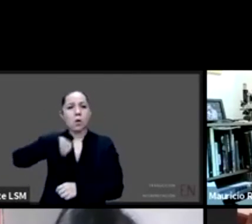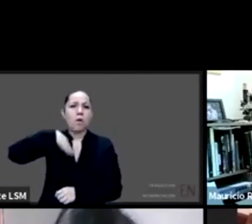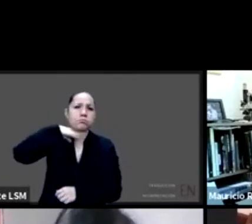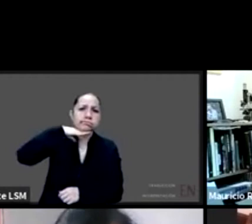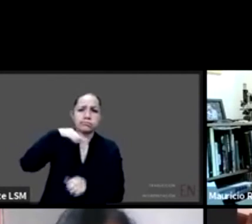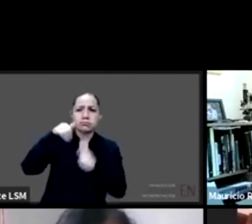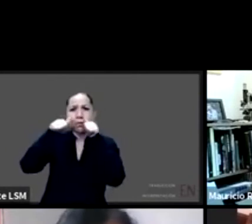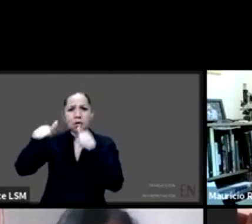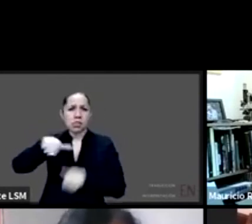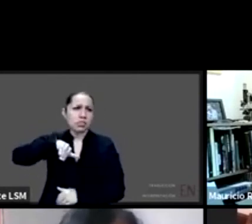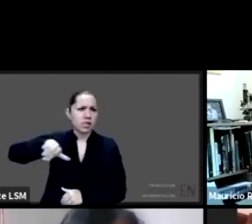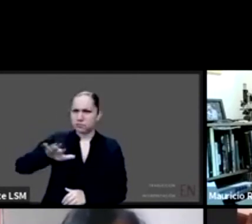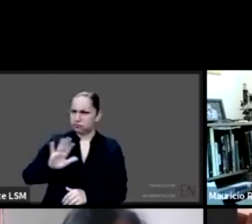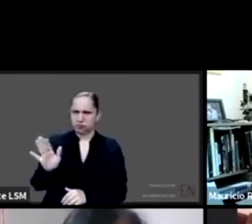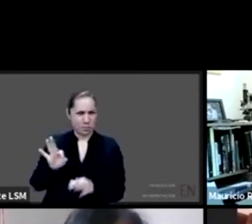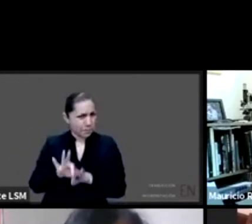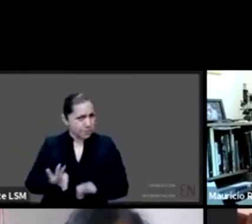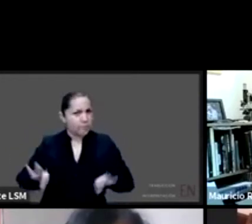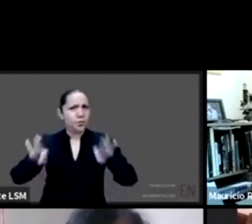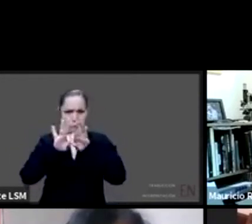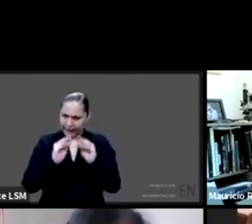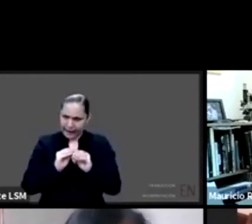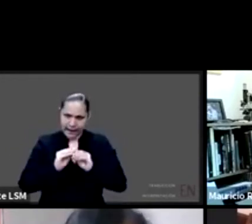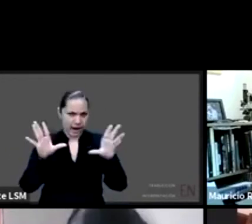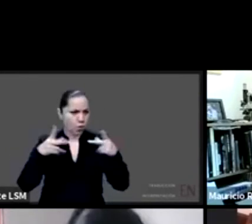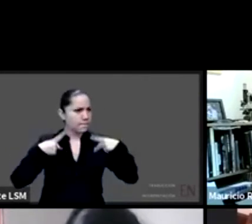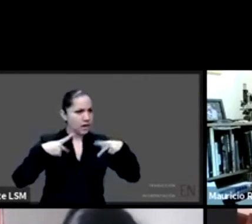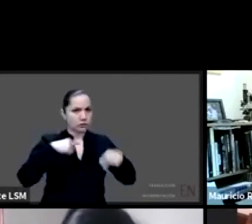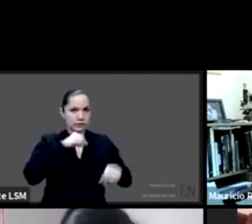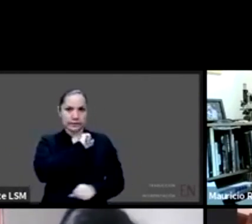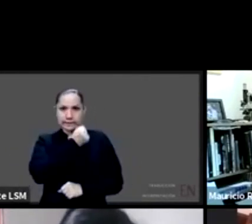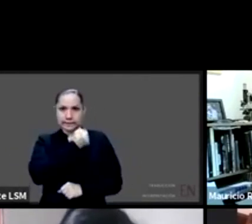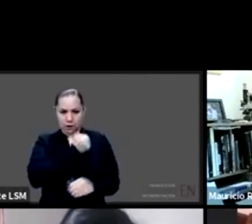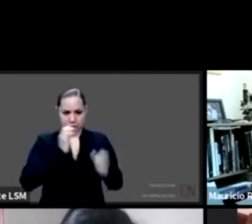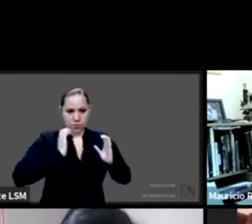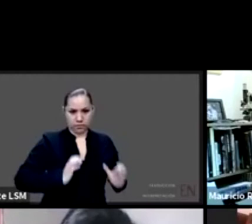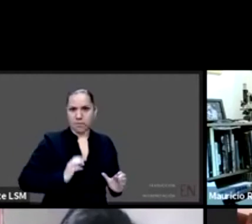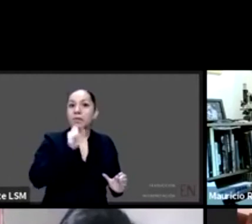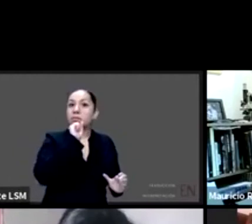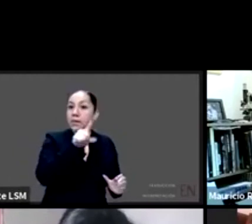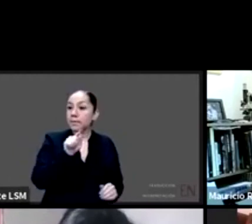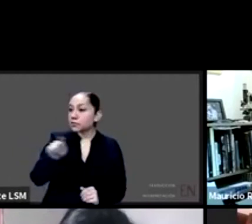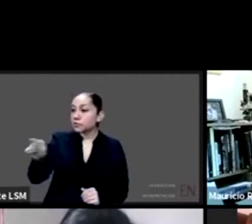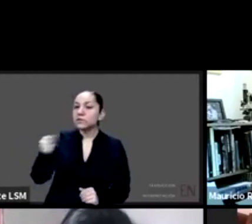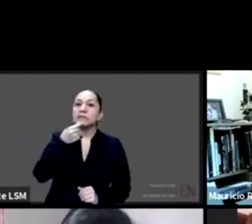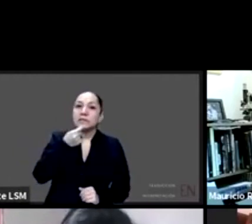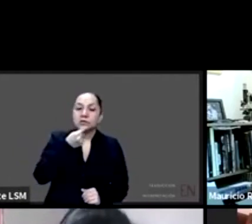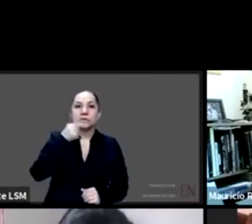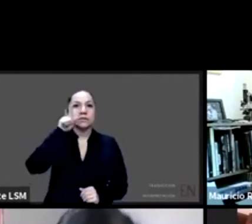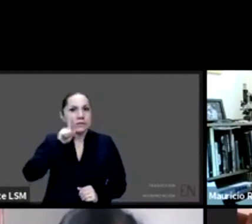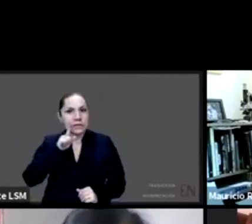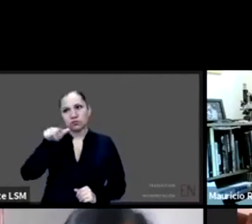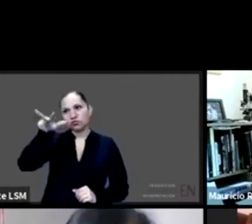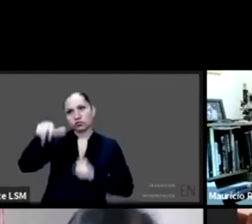la salud física de los pacientes, pero sobre todo los pacientes, niños, niñas y adolescentes de los menores de edad, incluso las personas